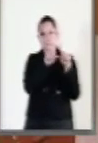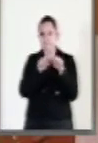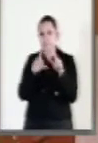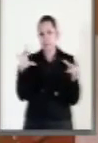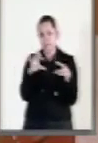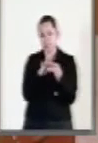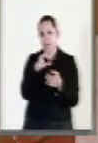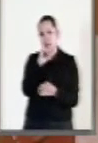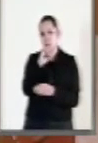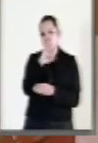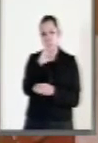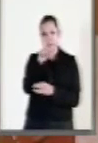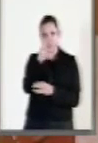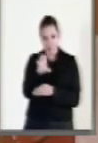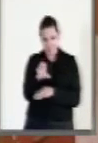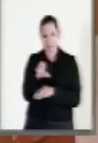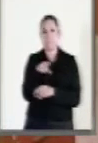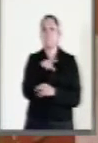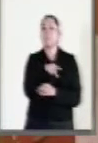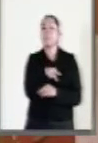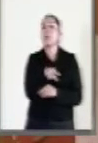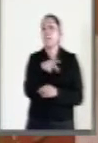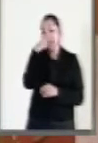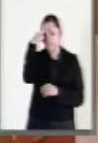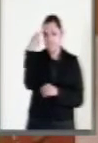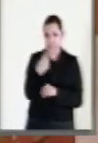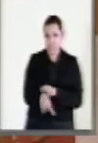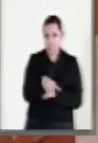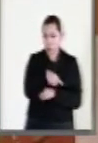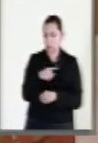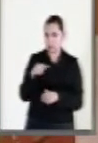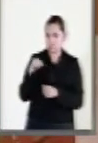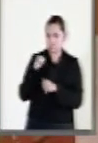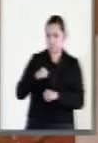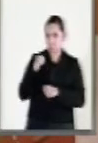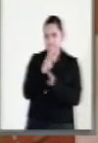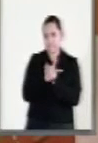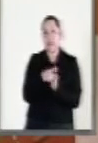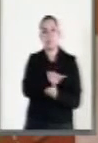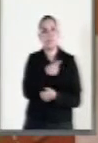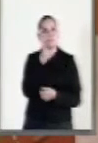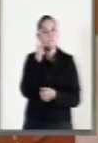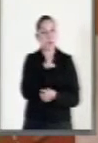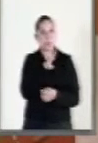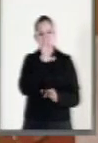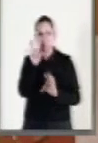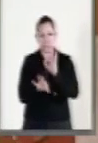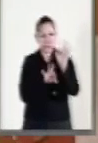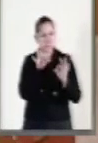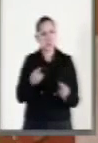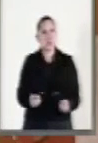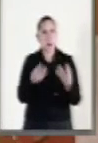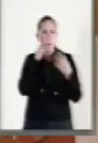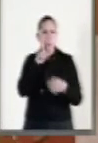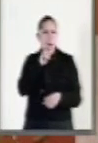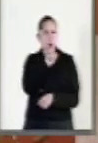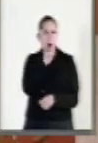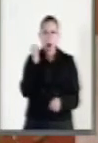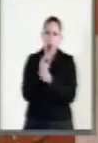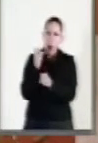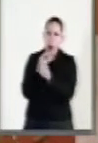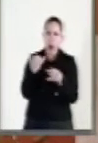Económico, OCTE, México es el que presenta la mayor tasa de natalidad en mujeres adolescentes.